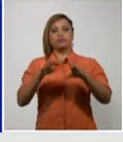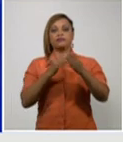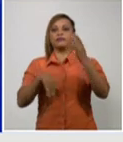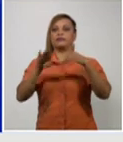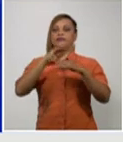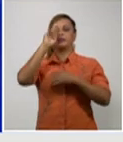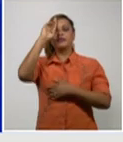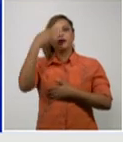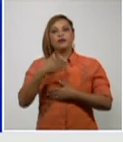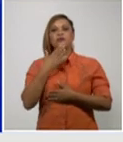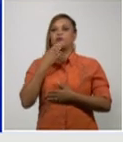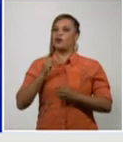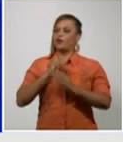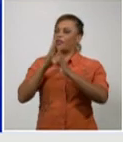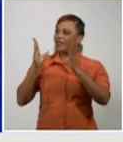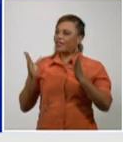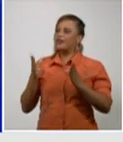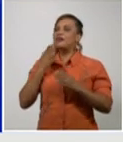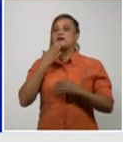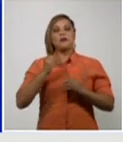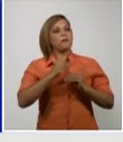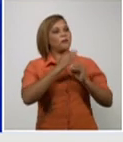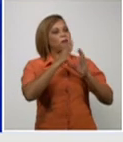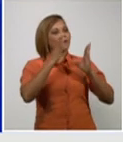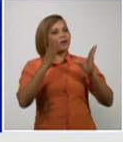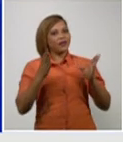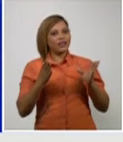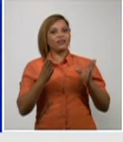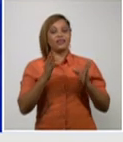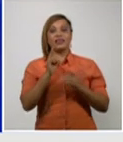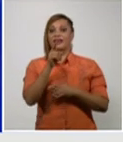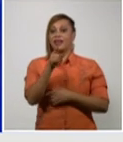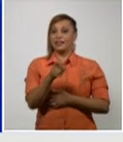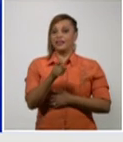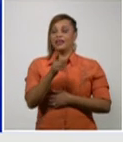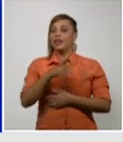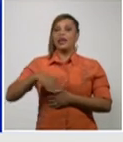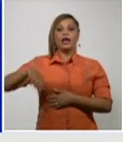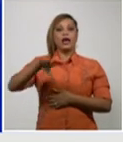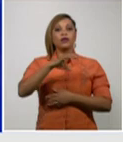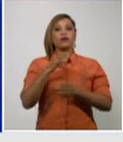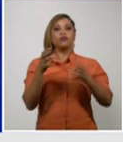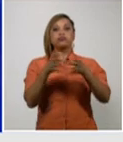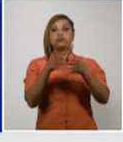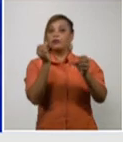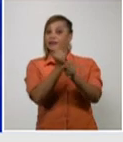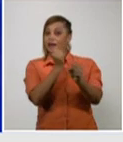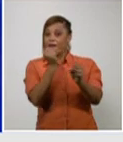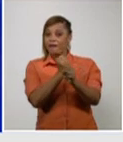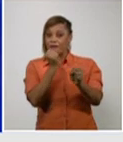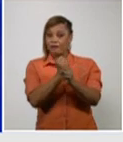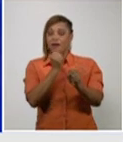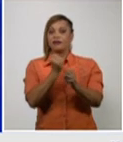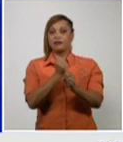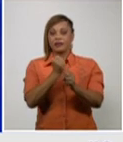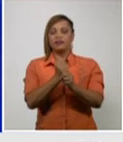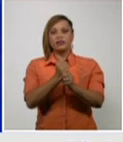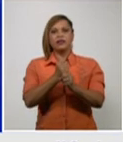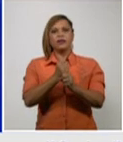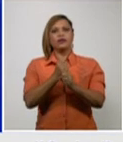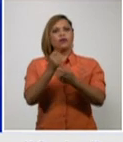Buenos días doctor, bienvenido. días Gisela, buenos días a ti, al colectivo que nos acompaña y hace posible la transmisión,